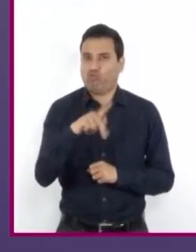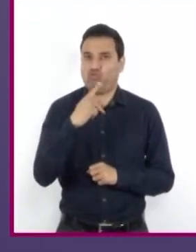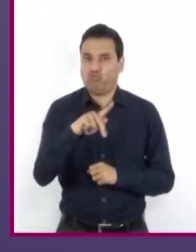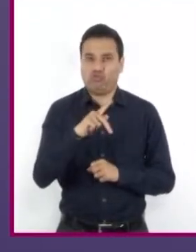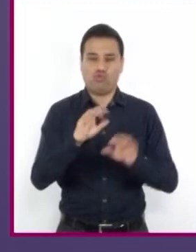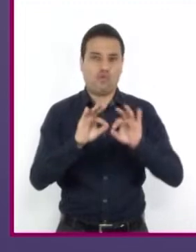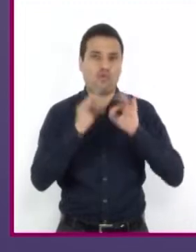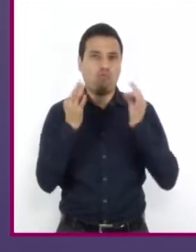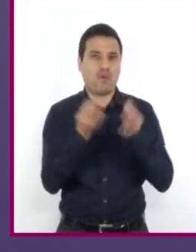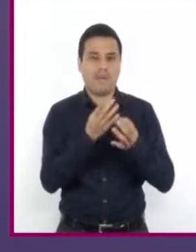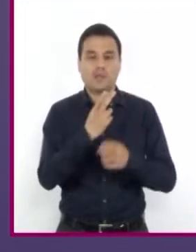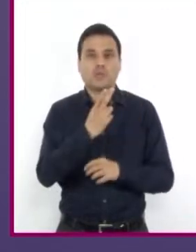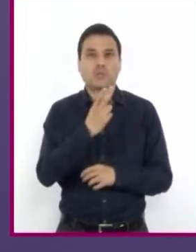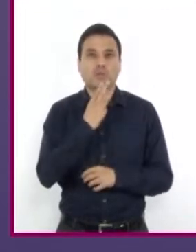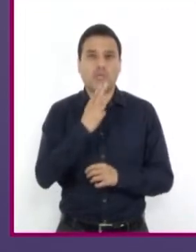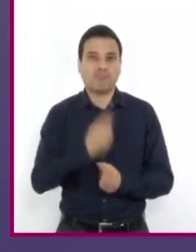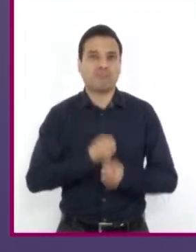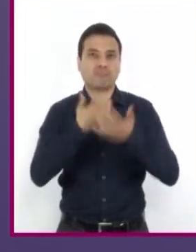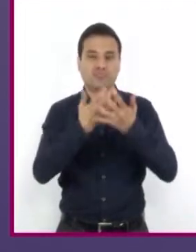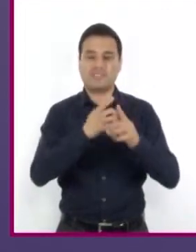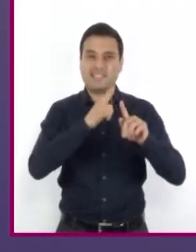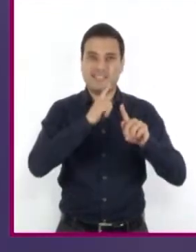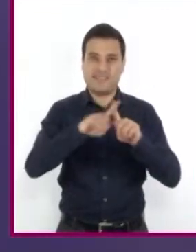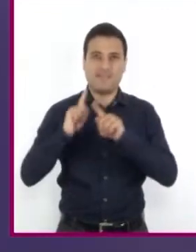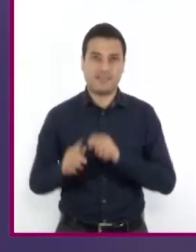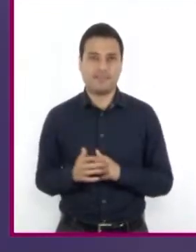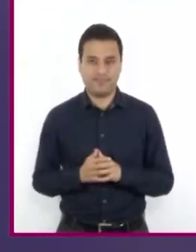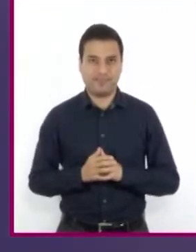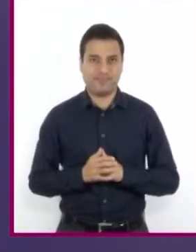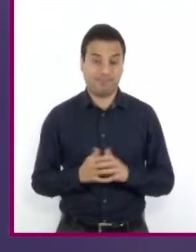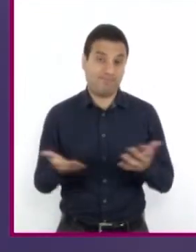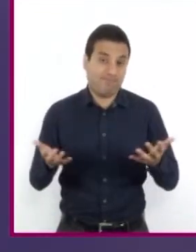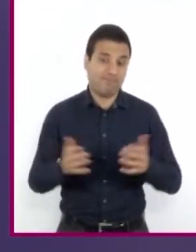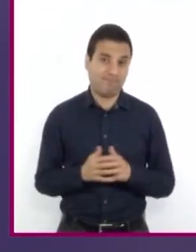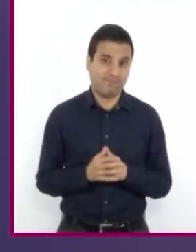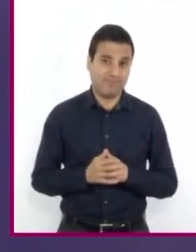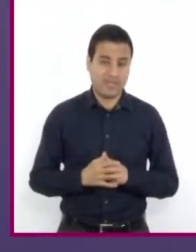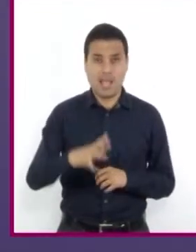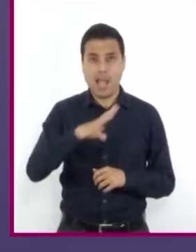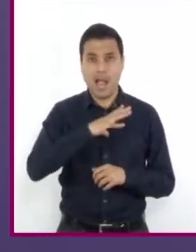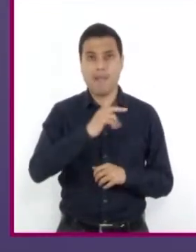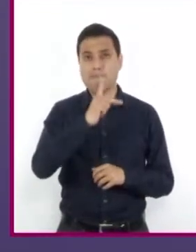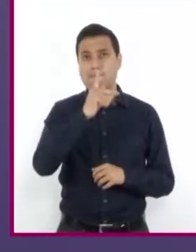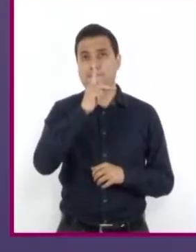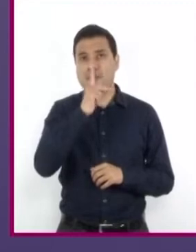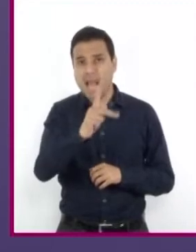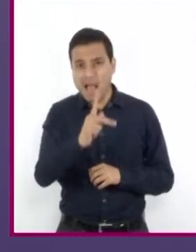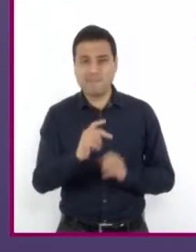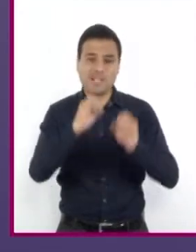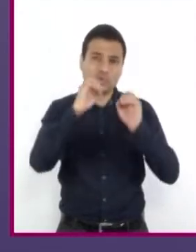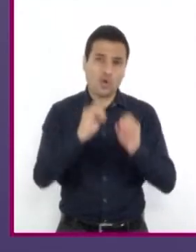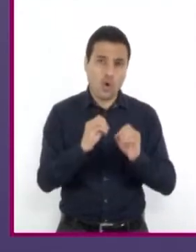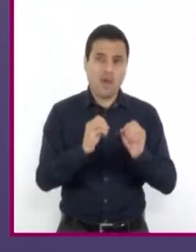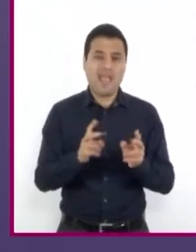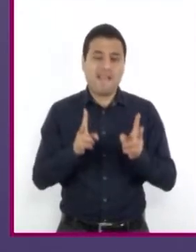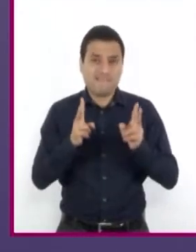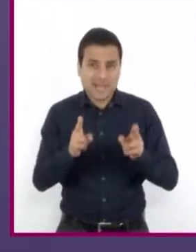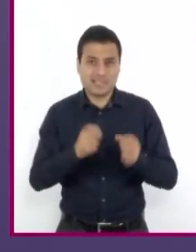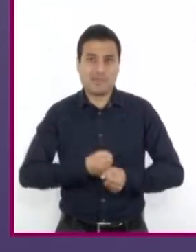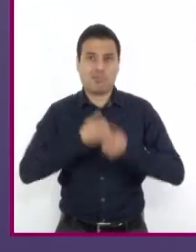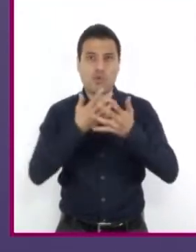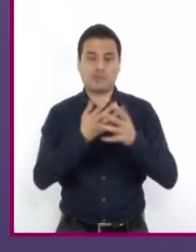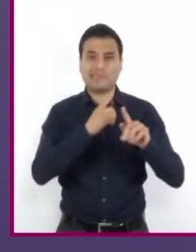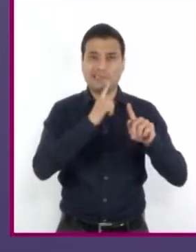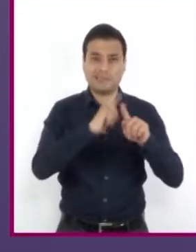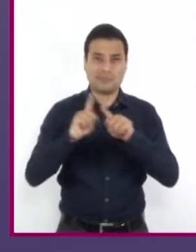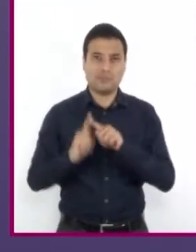como lo ha ido desarrollando con el pasar del tiempo. Las distintas palabras y formas de expresarnos también son una forma